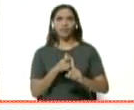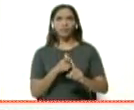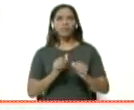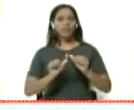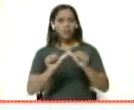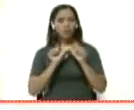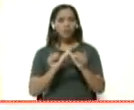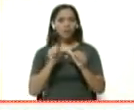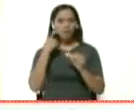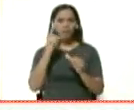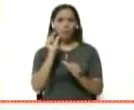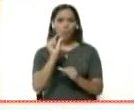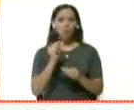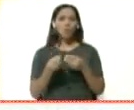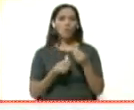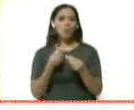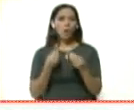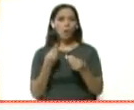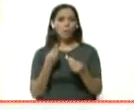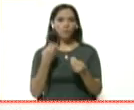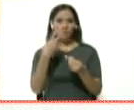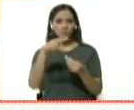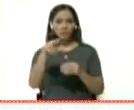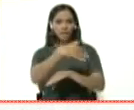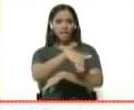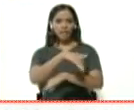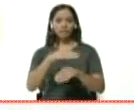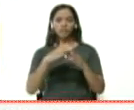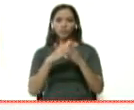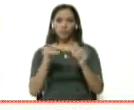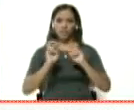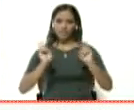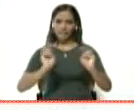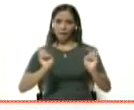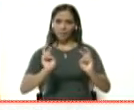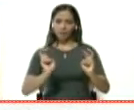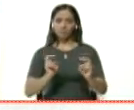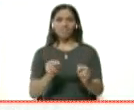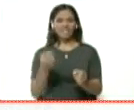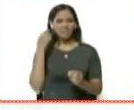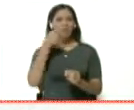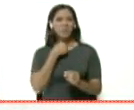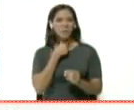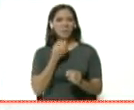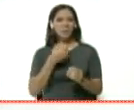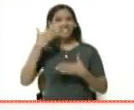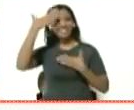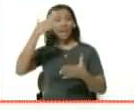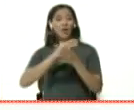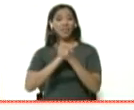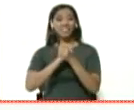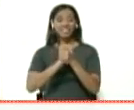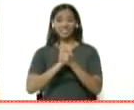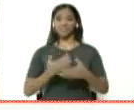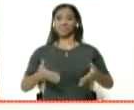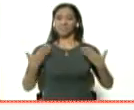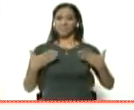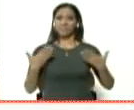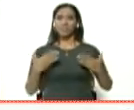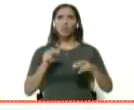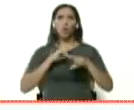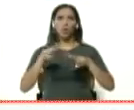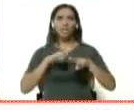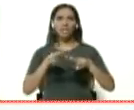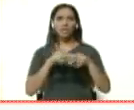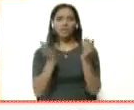continuar viendo un poco cómo se ha percibido en la calle todo este tema. Este me pareció muy simpático porque dice, saludo solidario, optimismo. Los niños